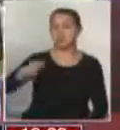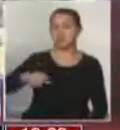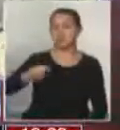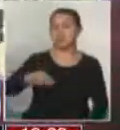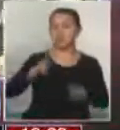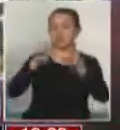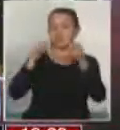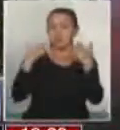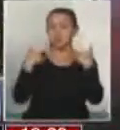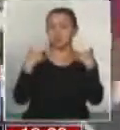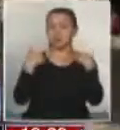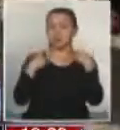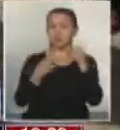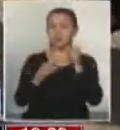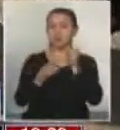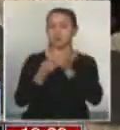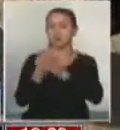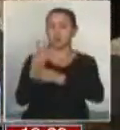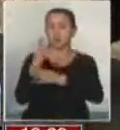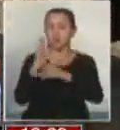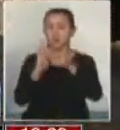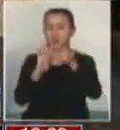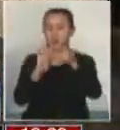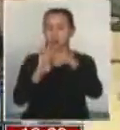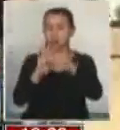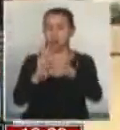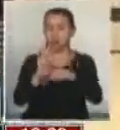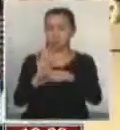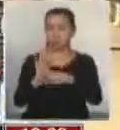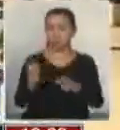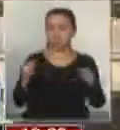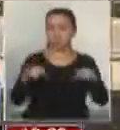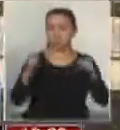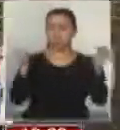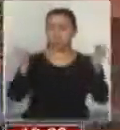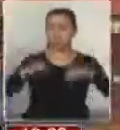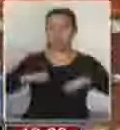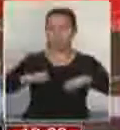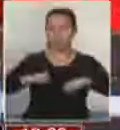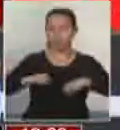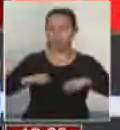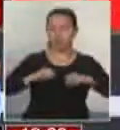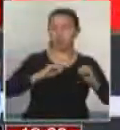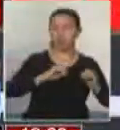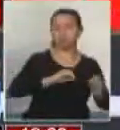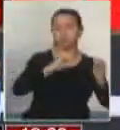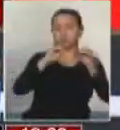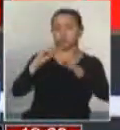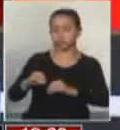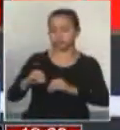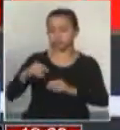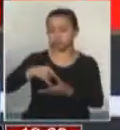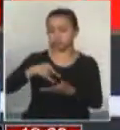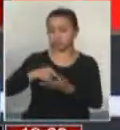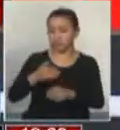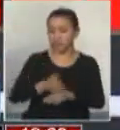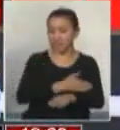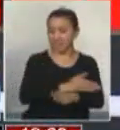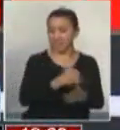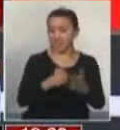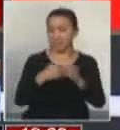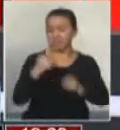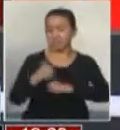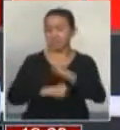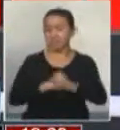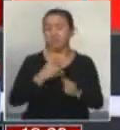prácticos con esta nueva legislación, si es que se llega a aprobar ahora y pasa al Congreso antes de fin de año, ¿qué pasa, por ejemplo, con